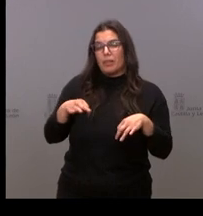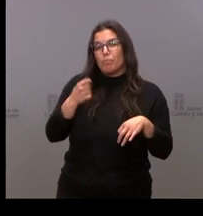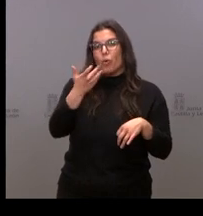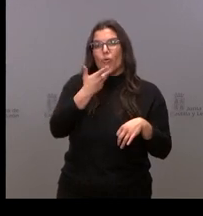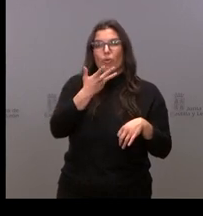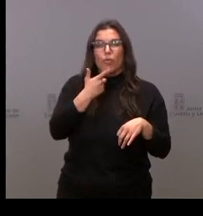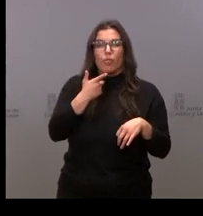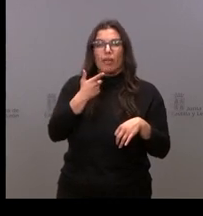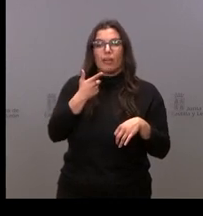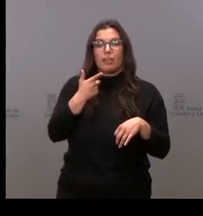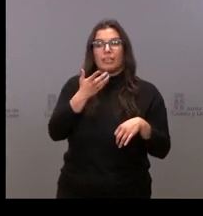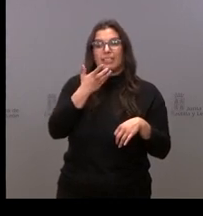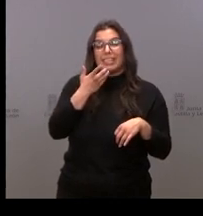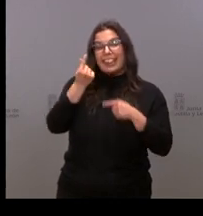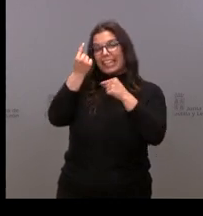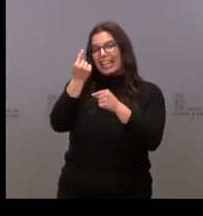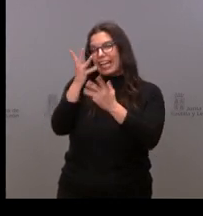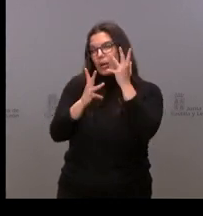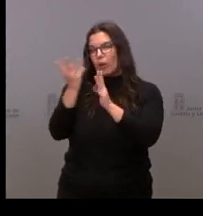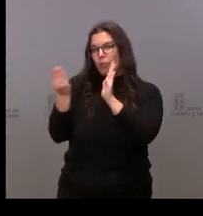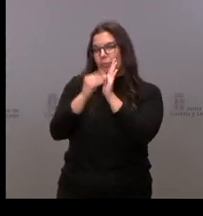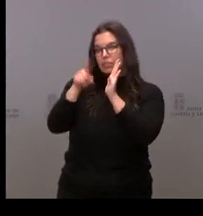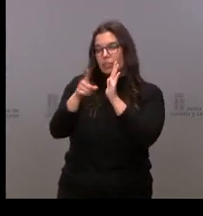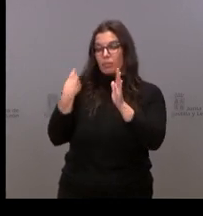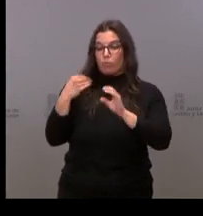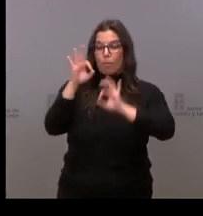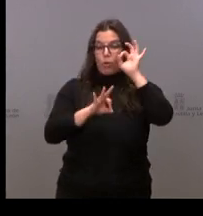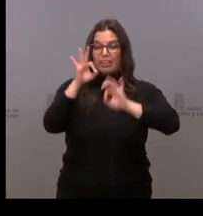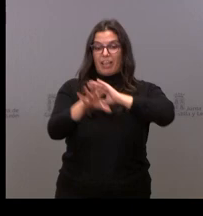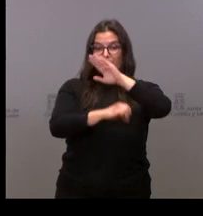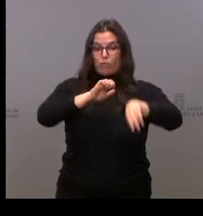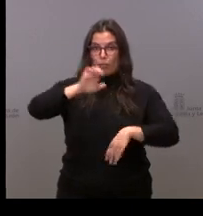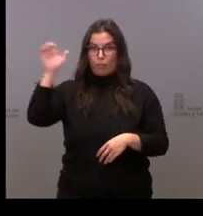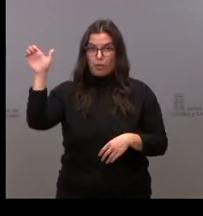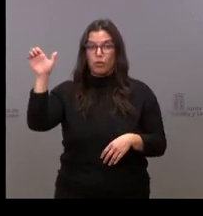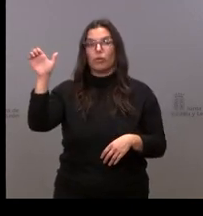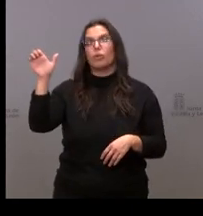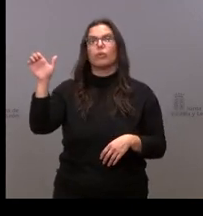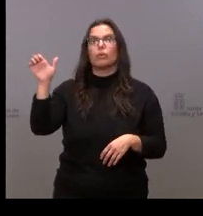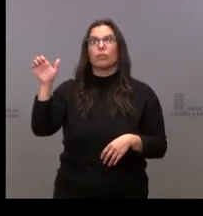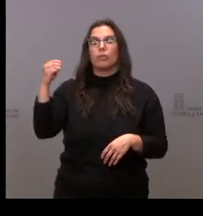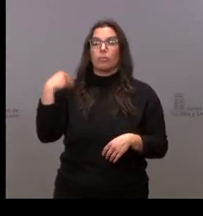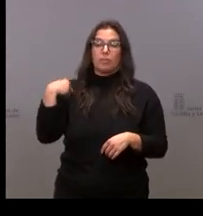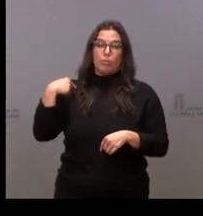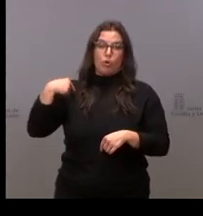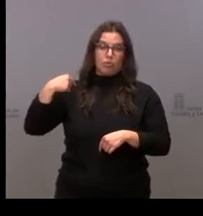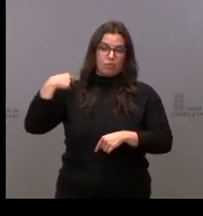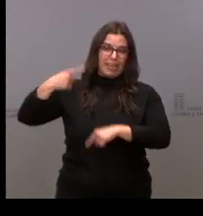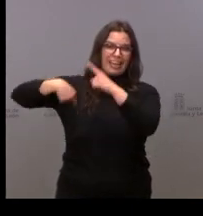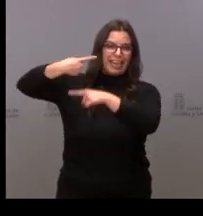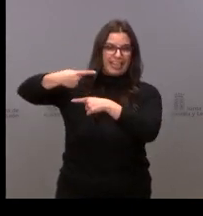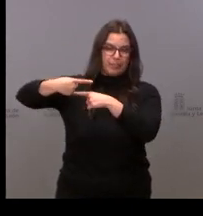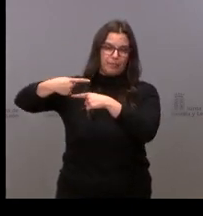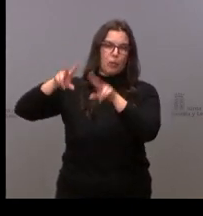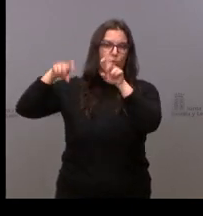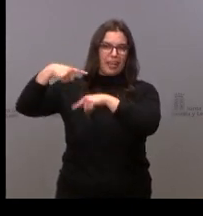si está calculado en detalle, qué porcentaje de fondos europeos, ha mencionado los Next Generation en concreto, que vienen a nutrir este